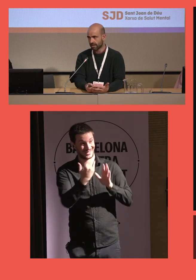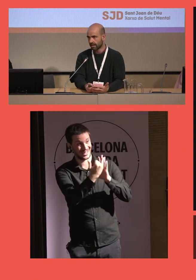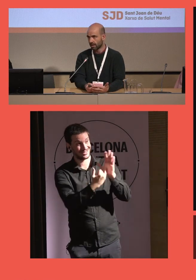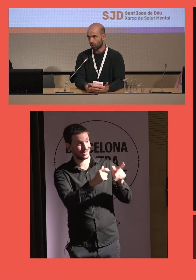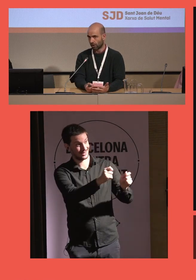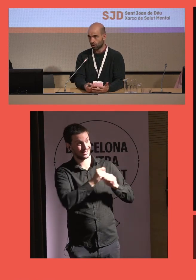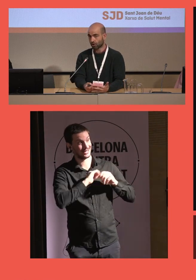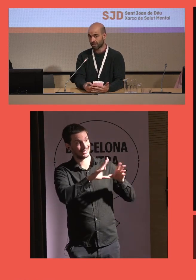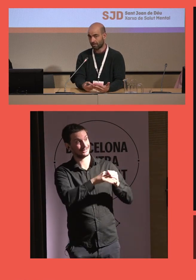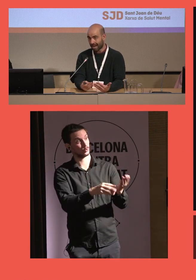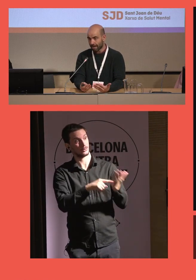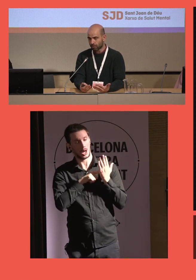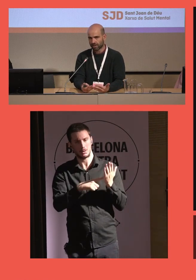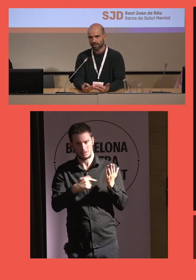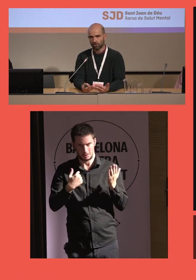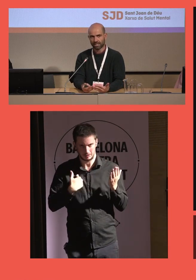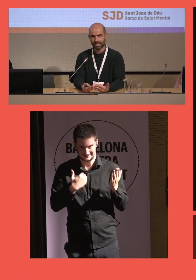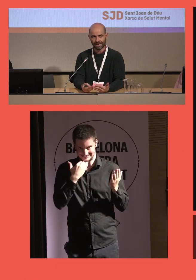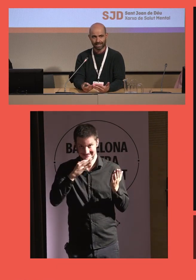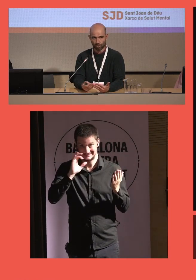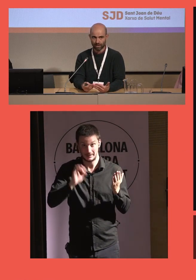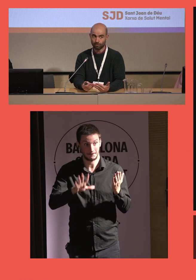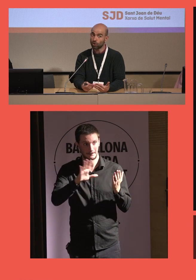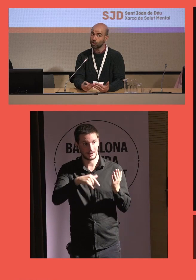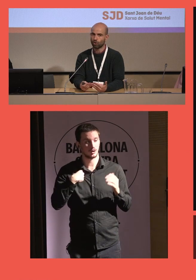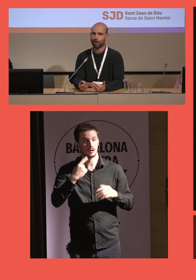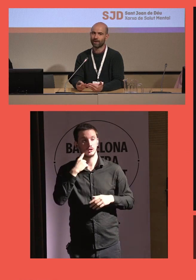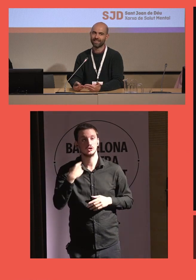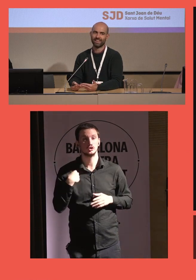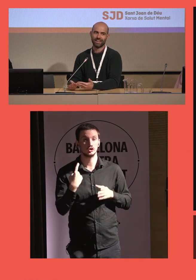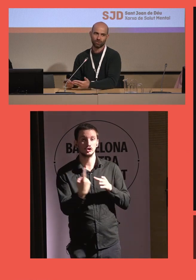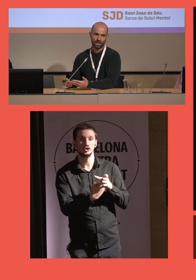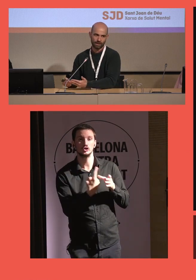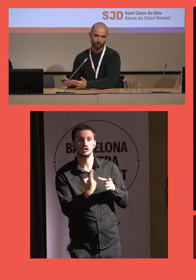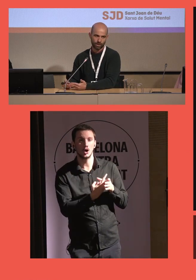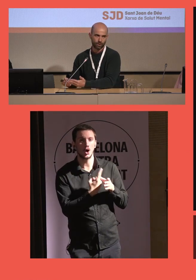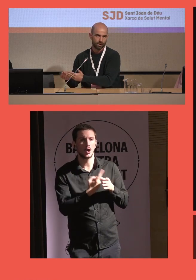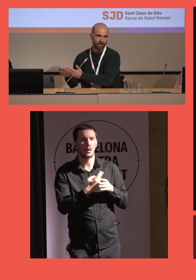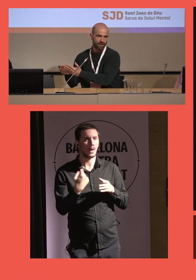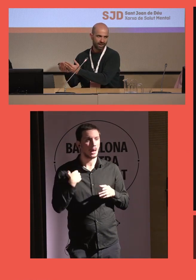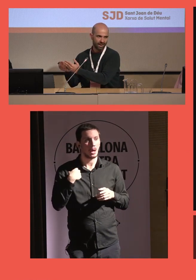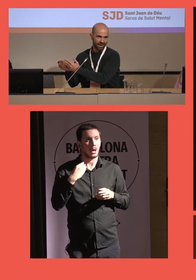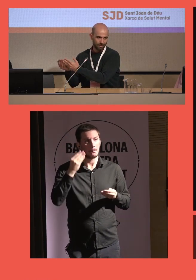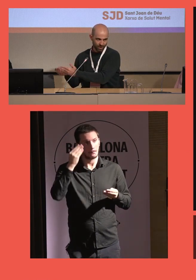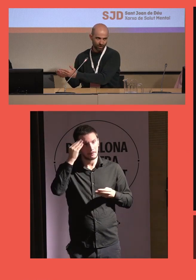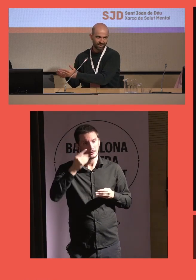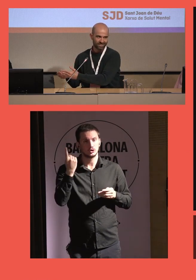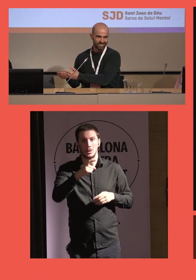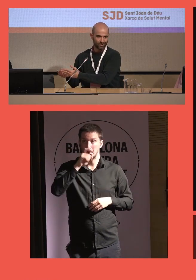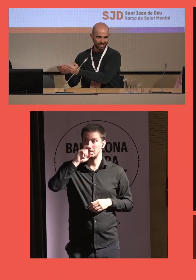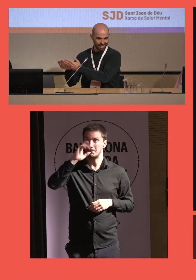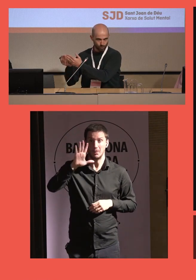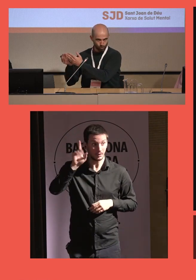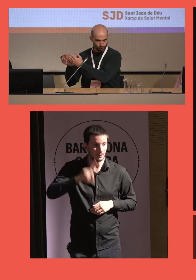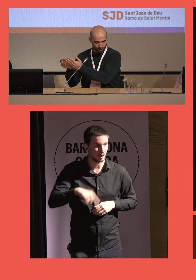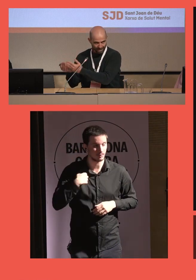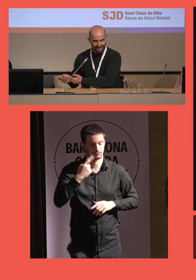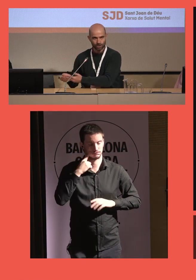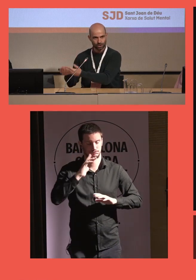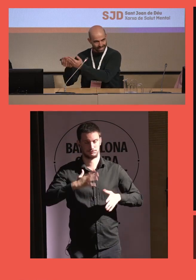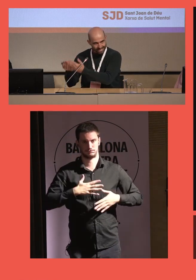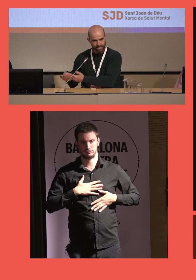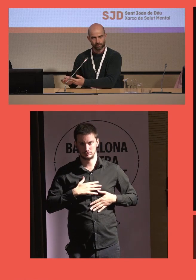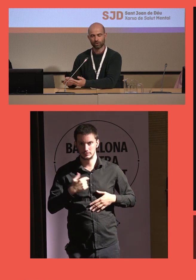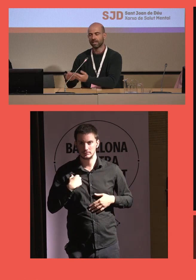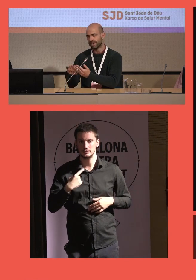de soledad. Lo que no nos esperábamos tanto es que la soledad no solo aparece en la población mayor, sino que tenemos unos